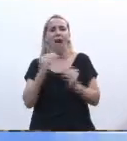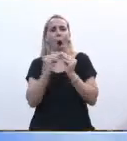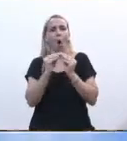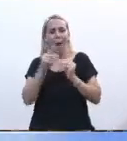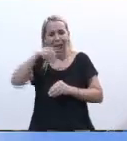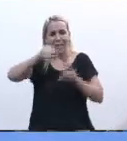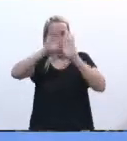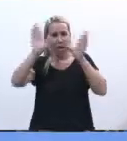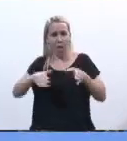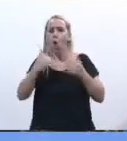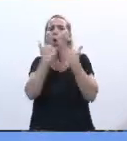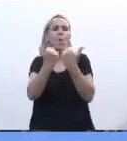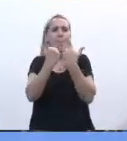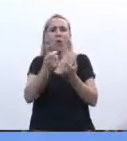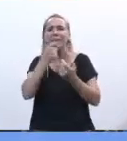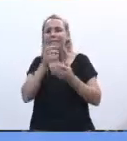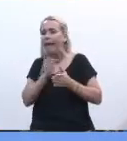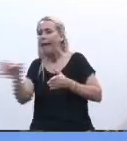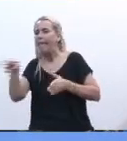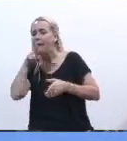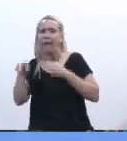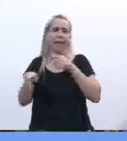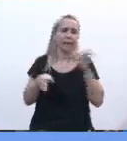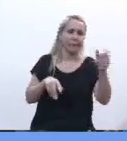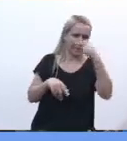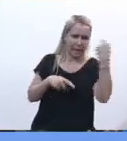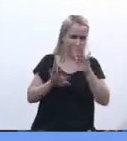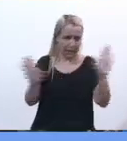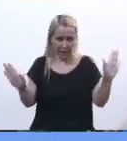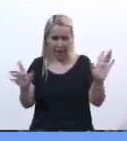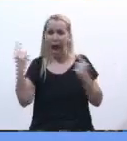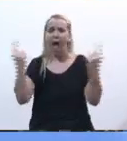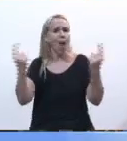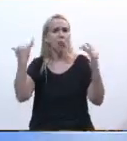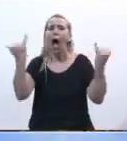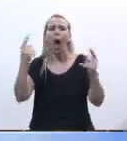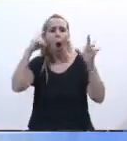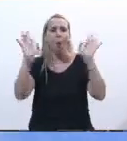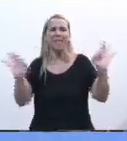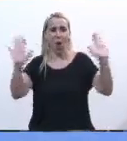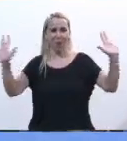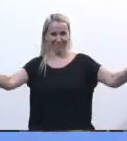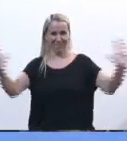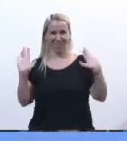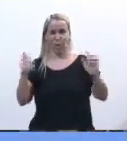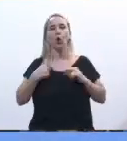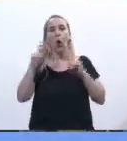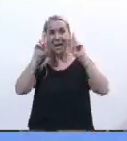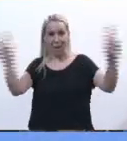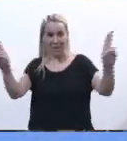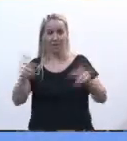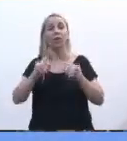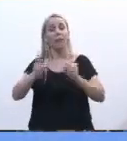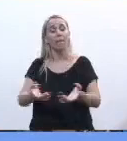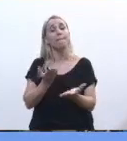estén del lado que estén. Cada uno tiene su postura, y de mí merece el mayor de los respetos, como también quiero que me respete mi